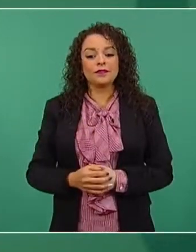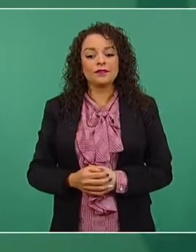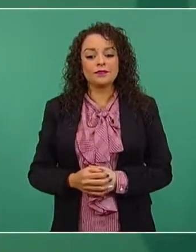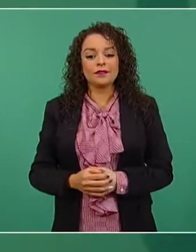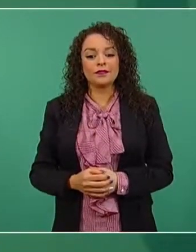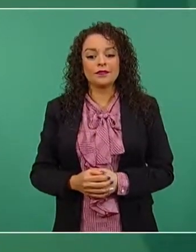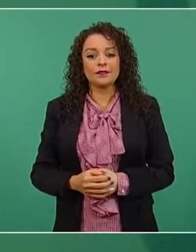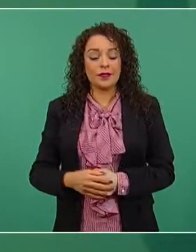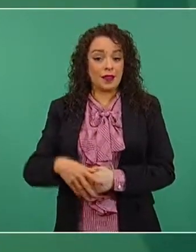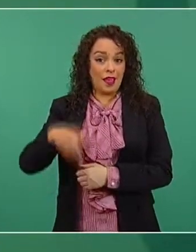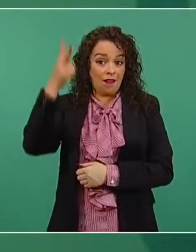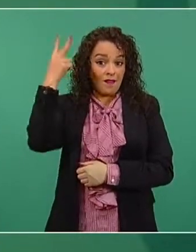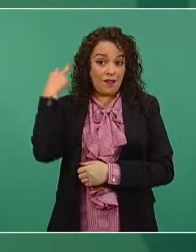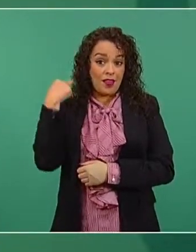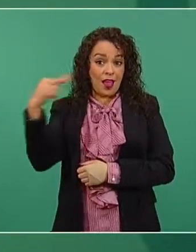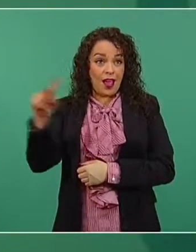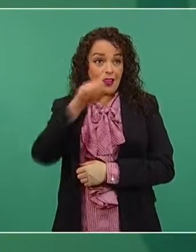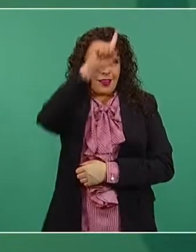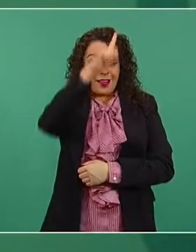Bretaña